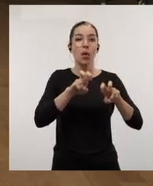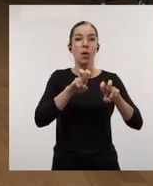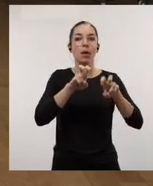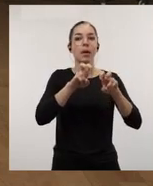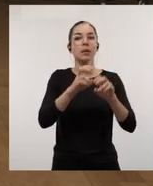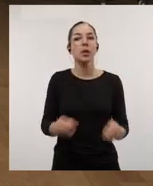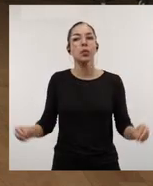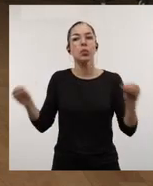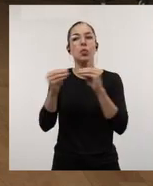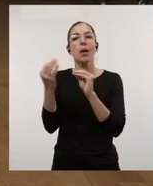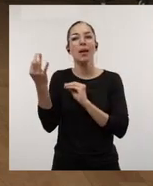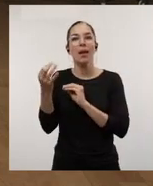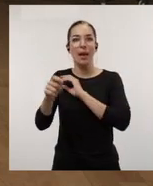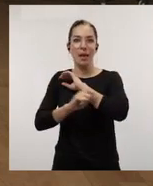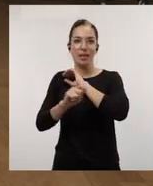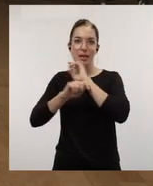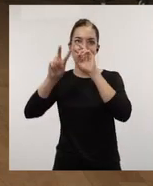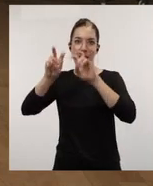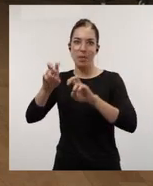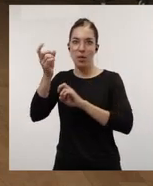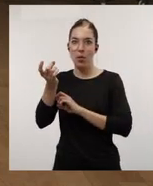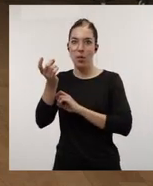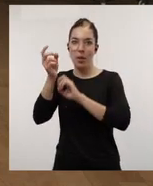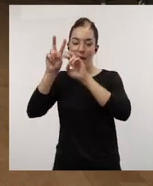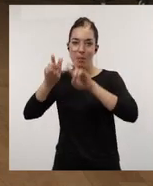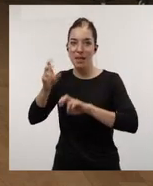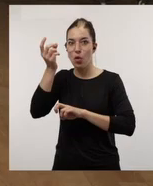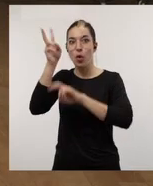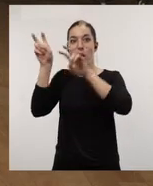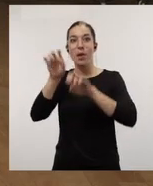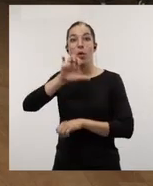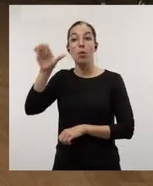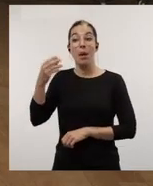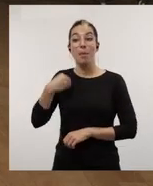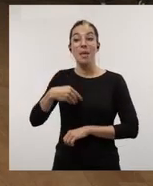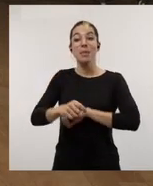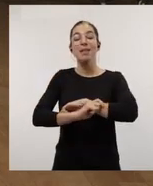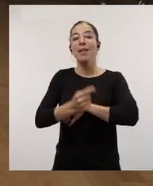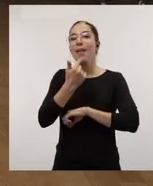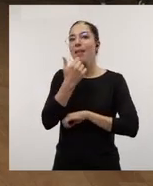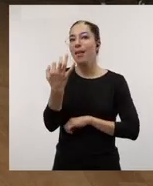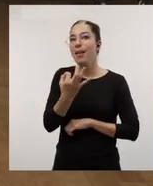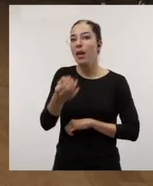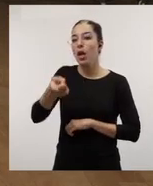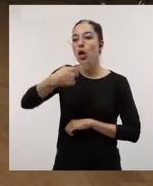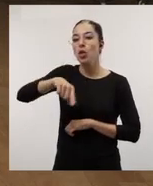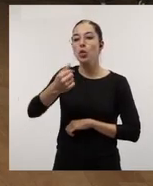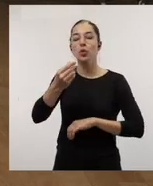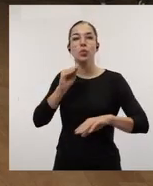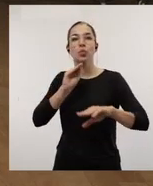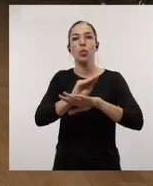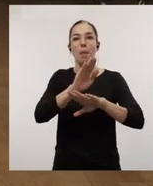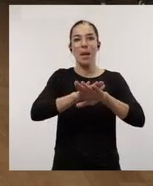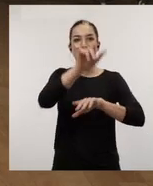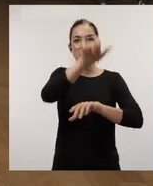está alineada con la estrategia de investigación e innovación europea. Y esta estrategia nos dice que debemos invertir